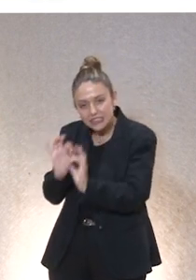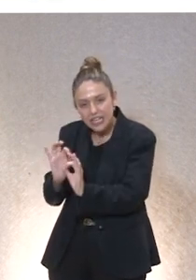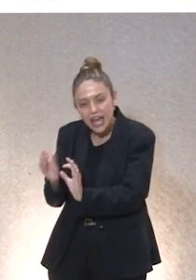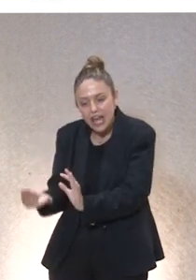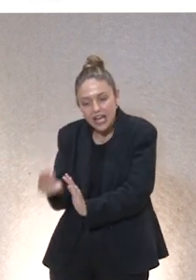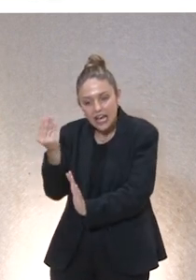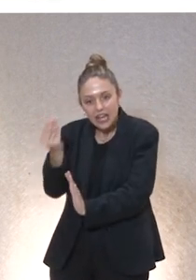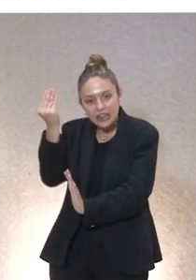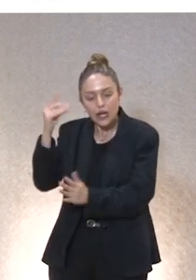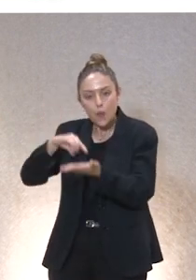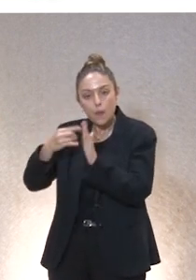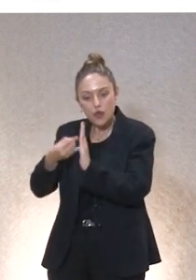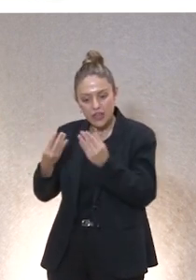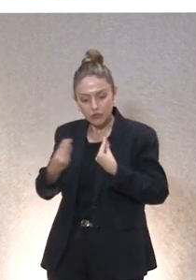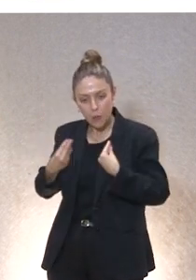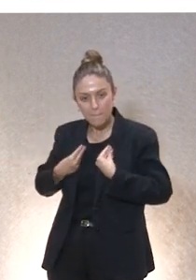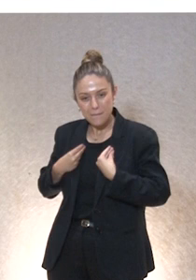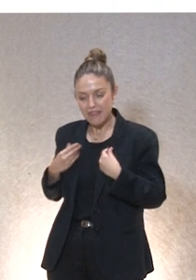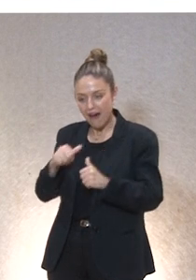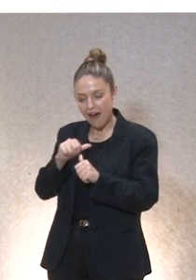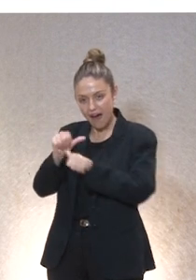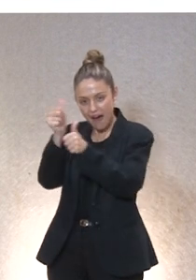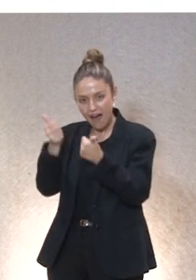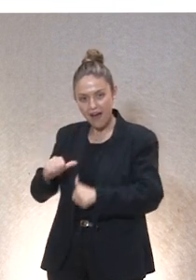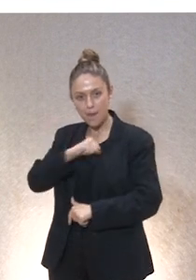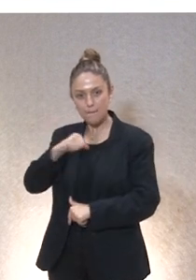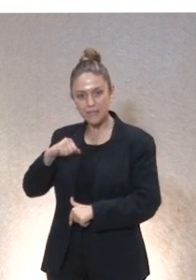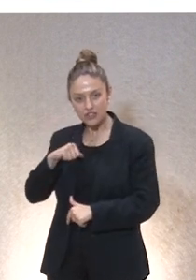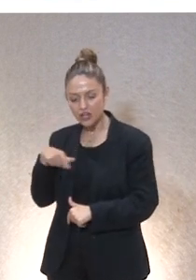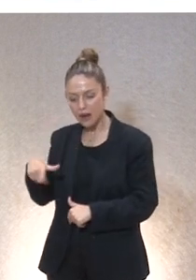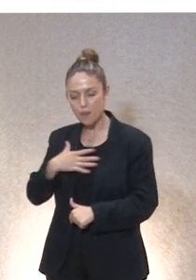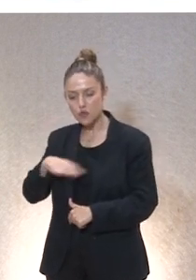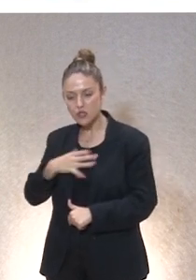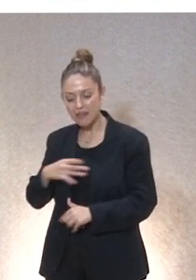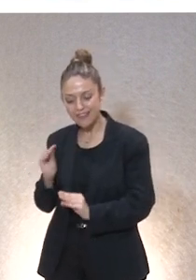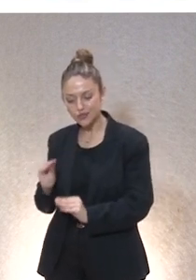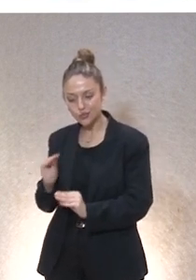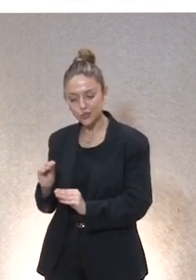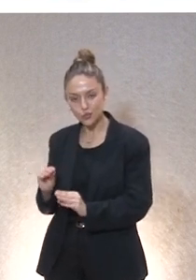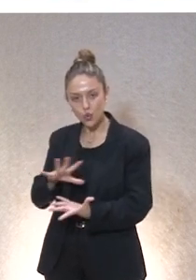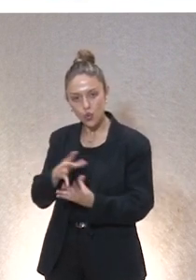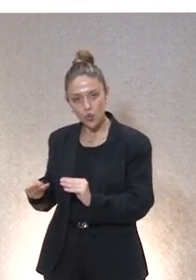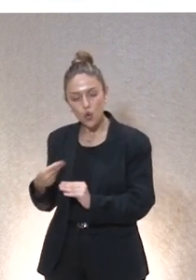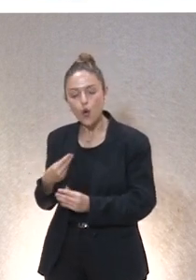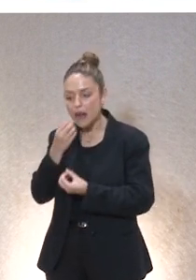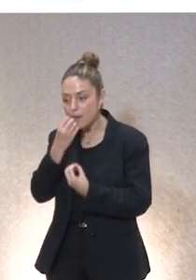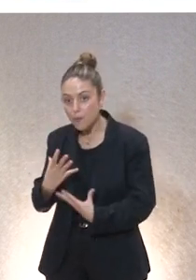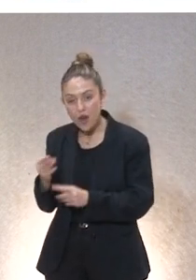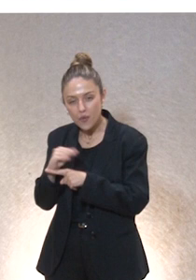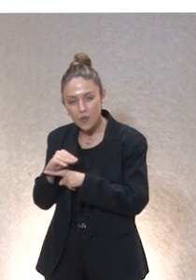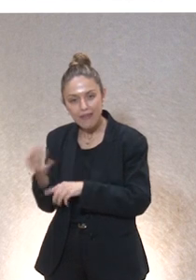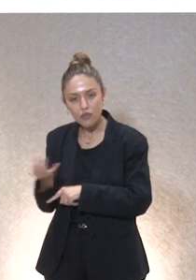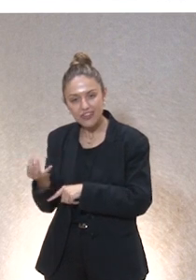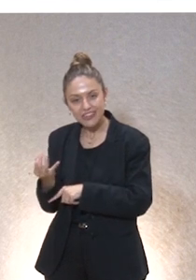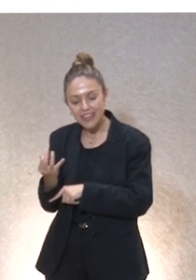un proyecto de vida personal en la medida de sus posibilidades y por lo tanto en realidad el buen cuidado exige